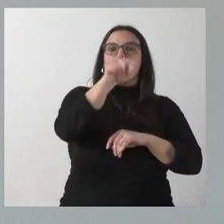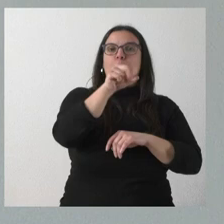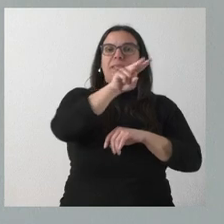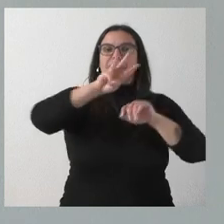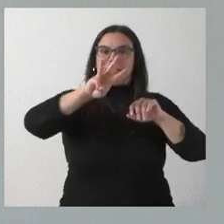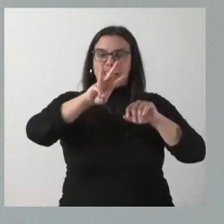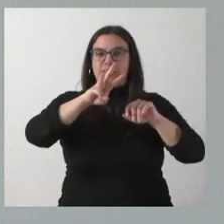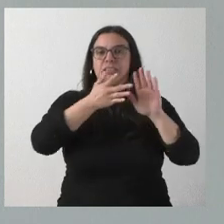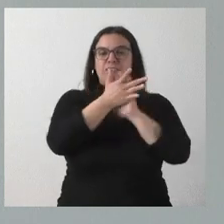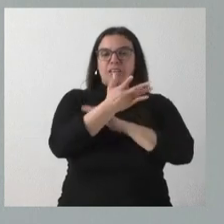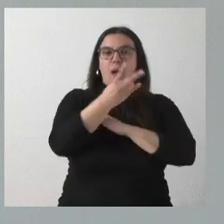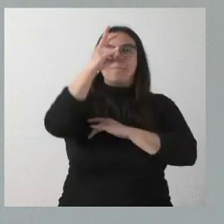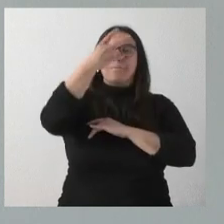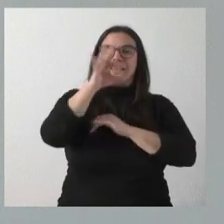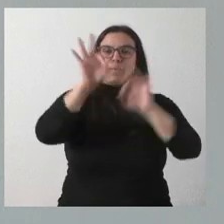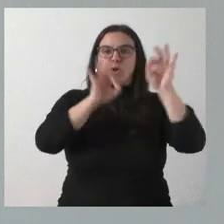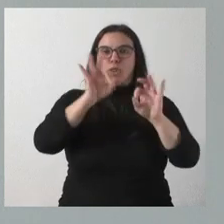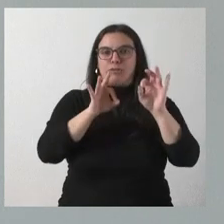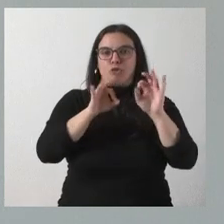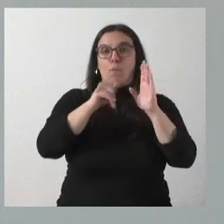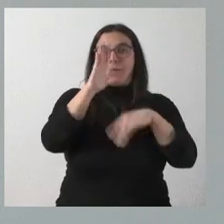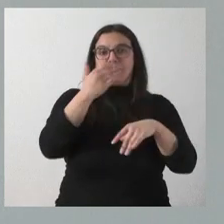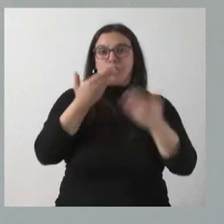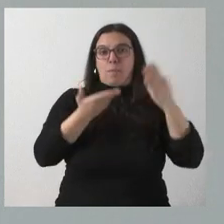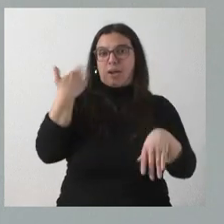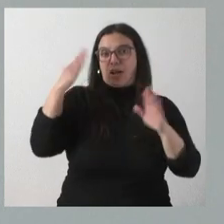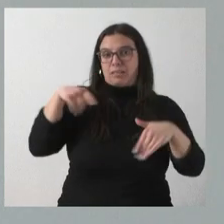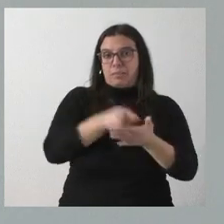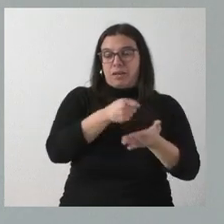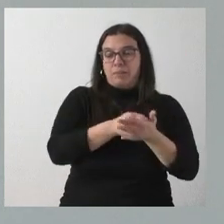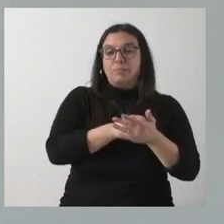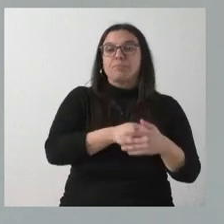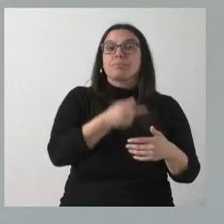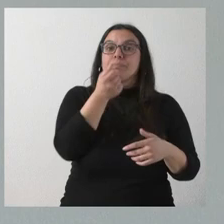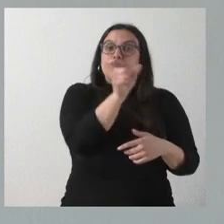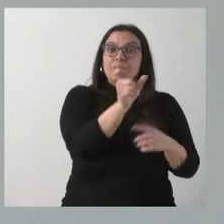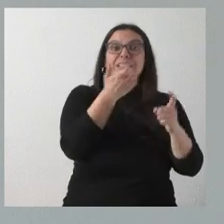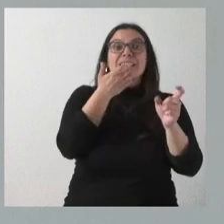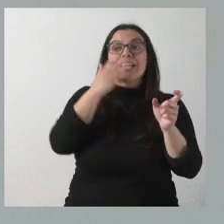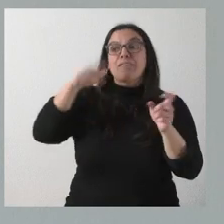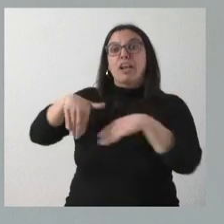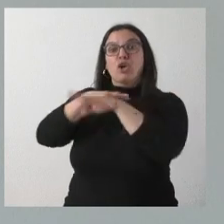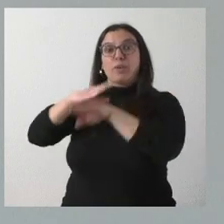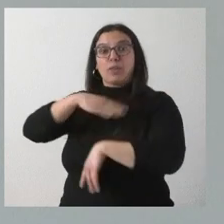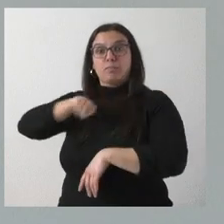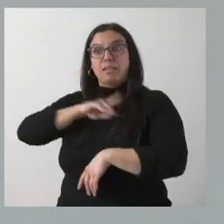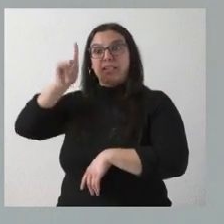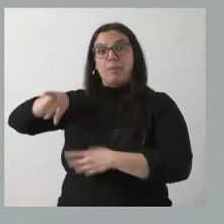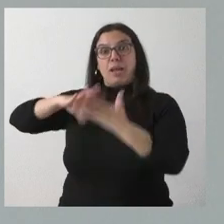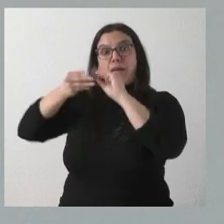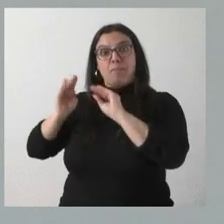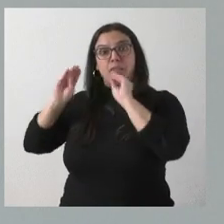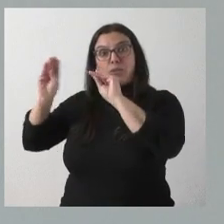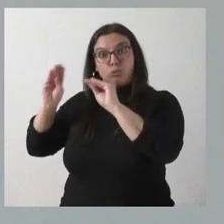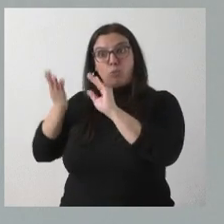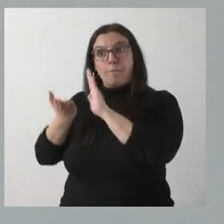al 20% respecto a la cifra anterior. Que esta cantidad podría incrementarse si, finalmente, el Gobierno también hace una adaptación de la